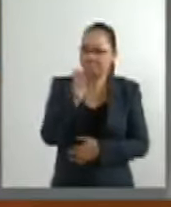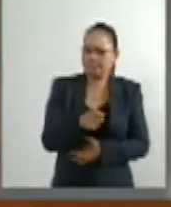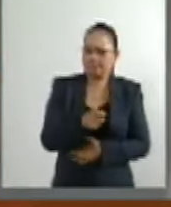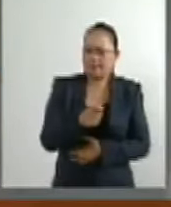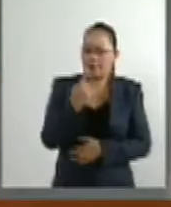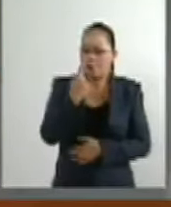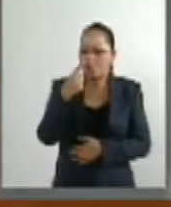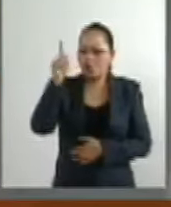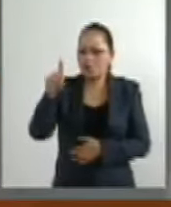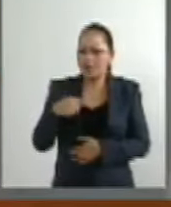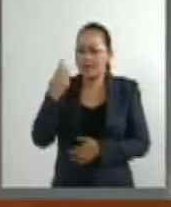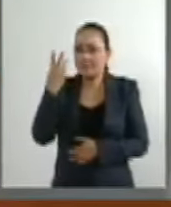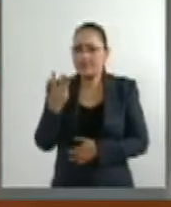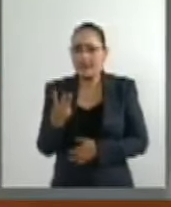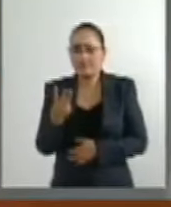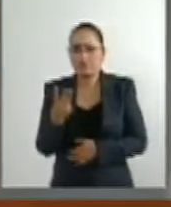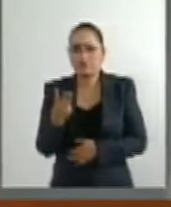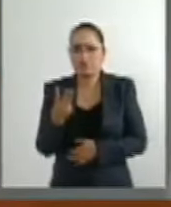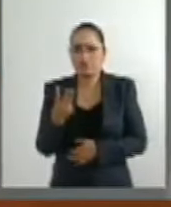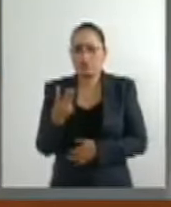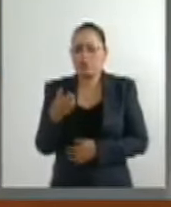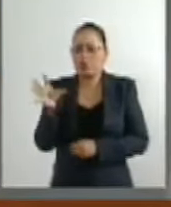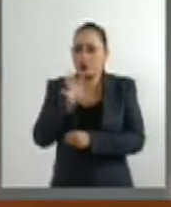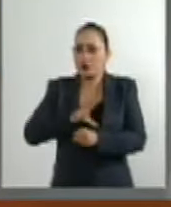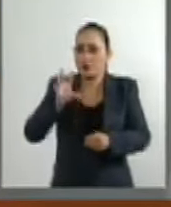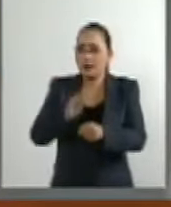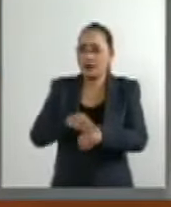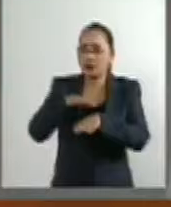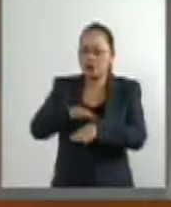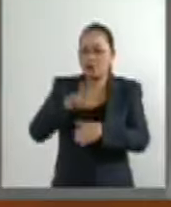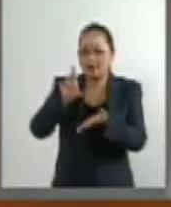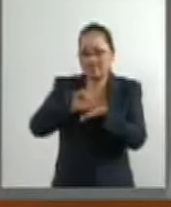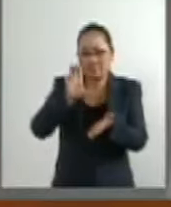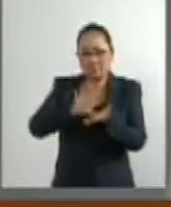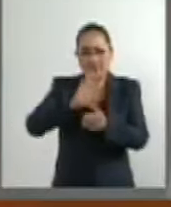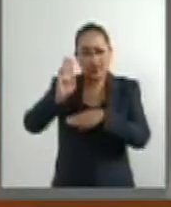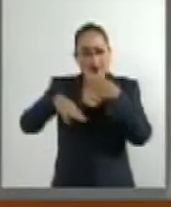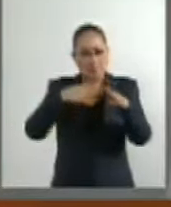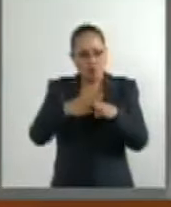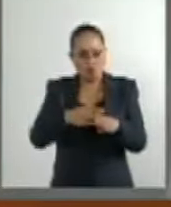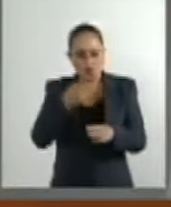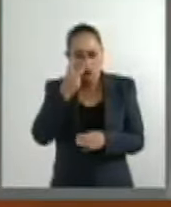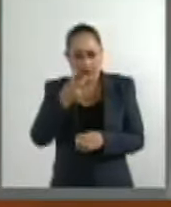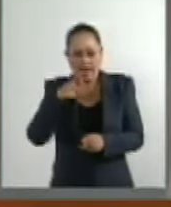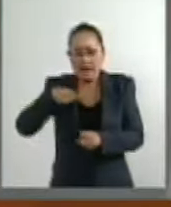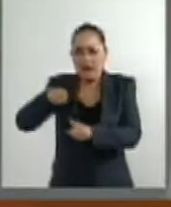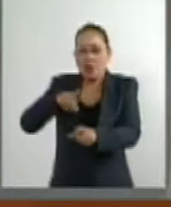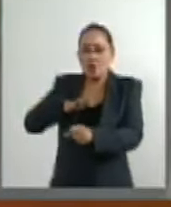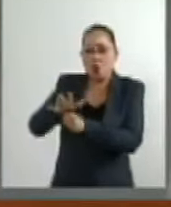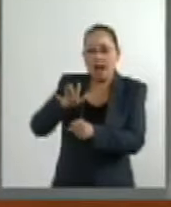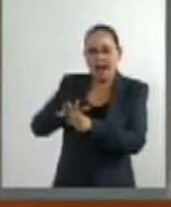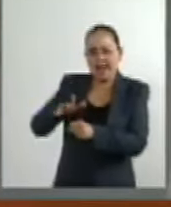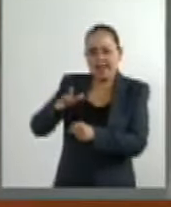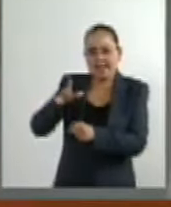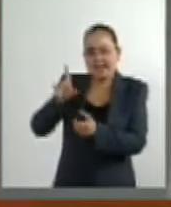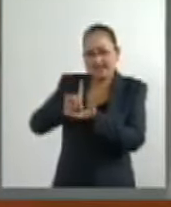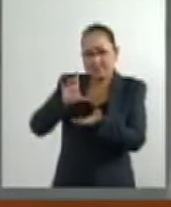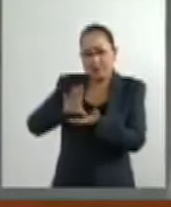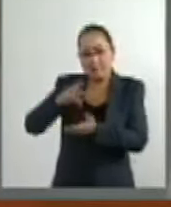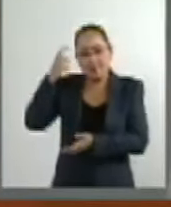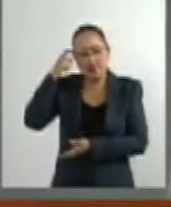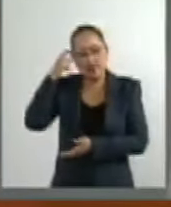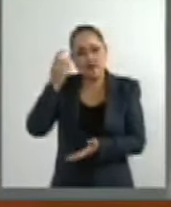tercio del total de la discapacidad mundial. Los trastornos con mayor peso son